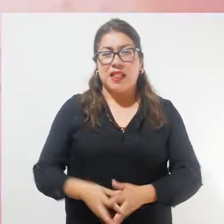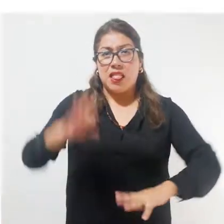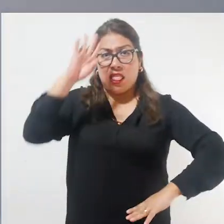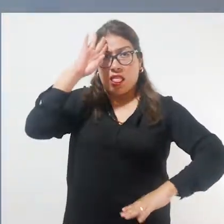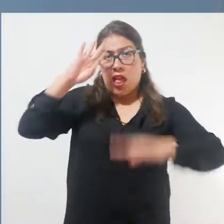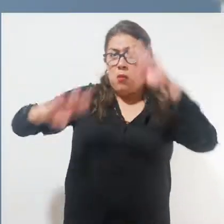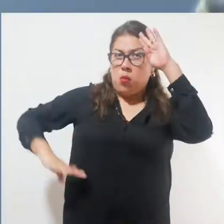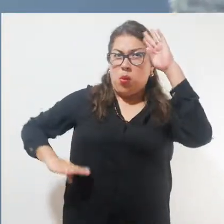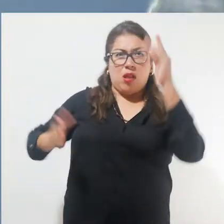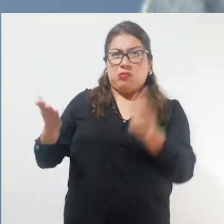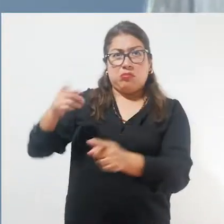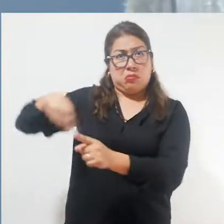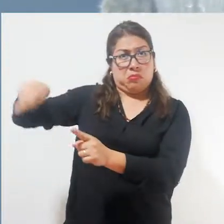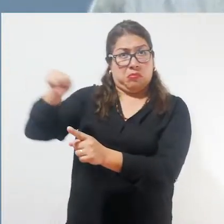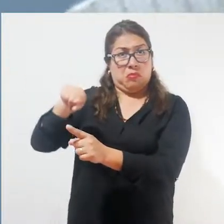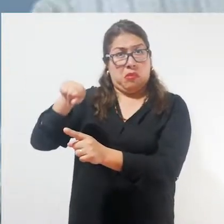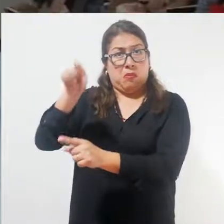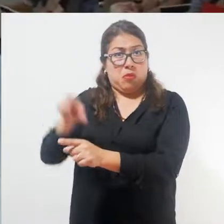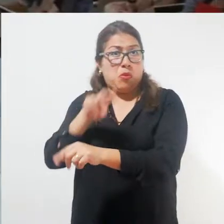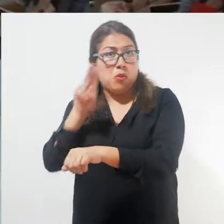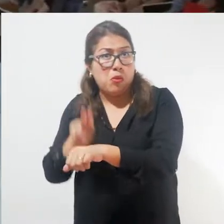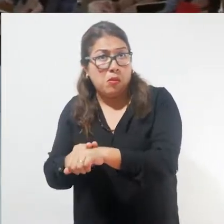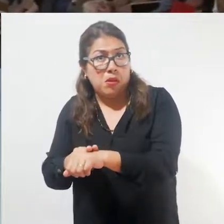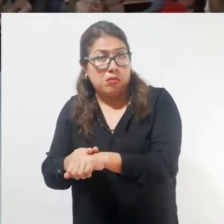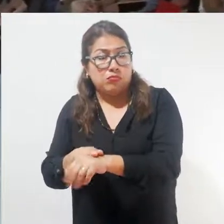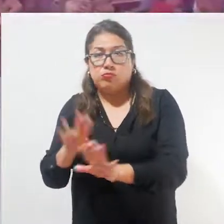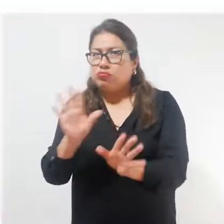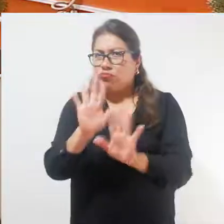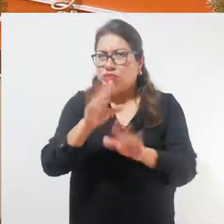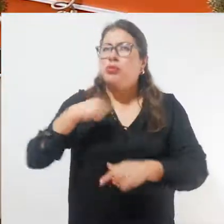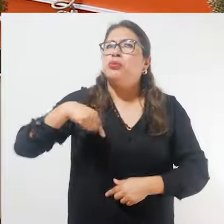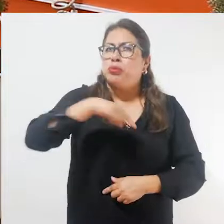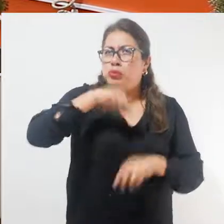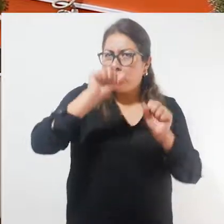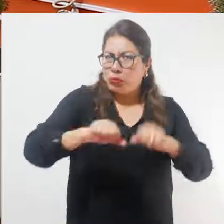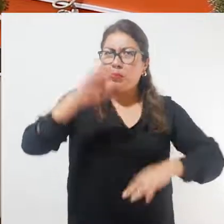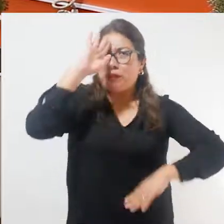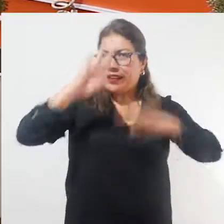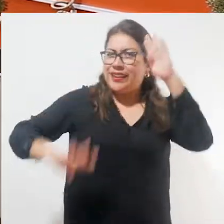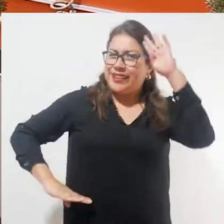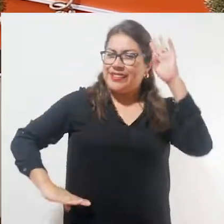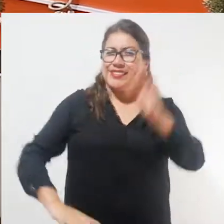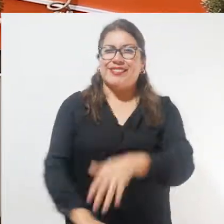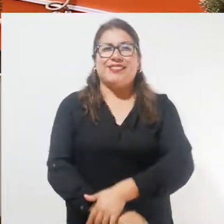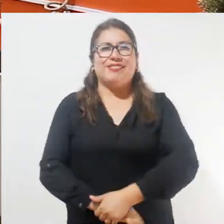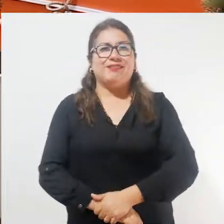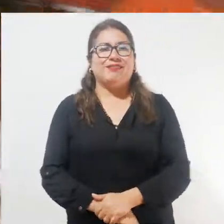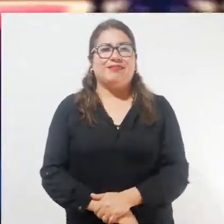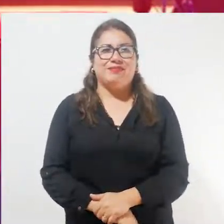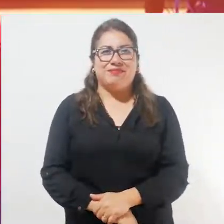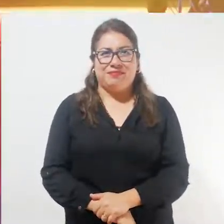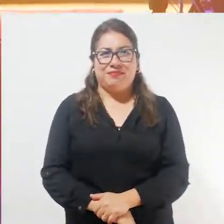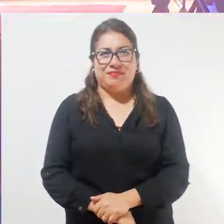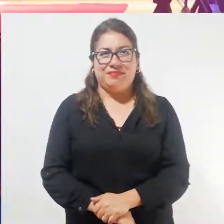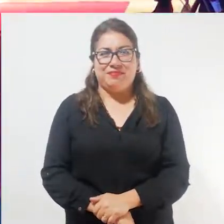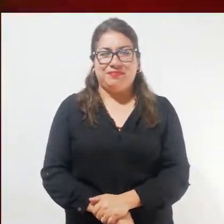La moda no es exclusiva para algunos. Nosotros también podemos volar.